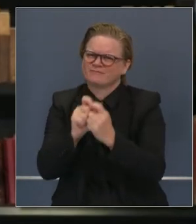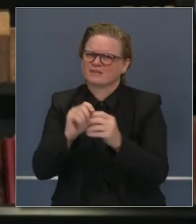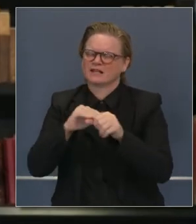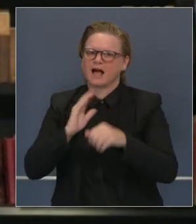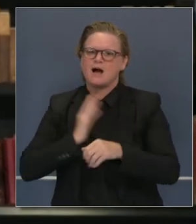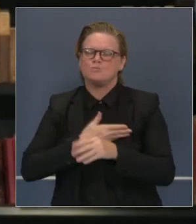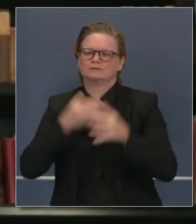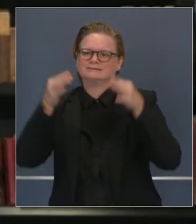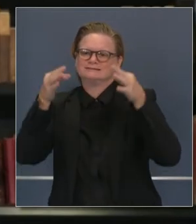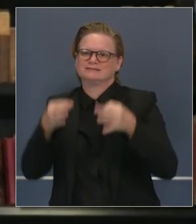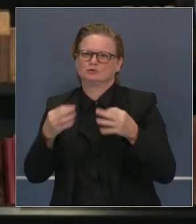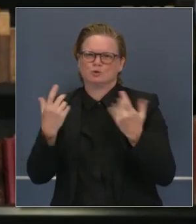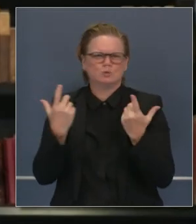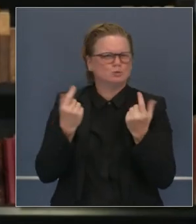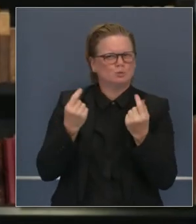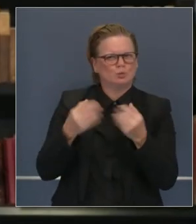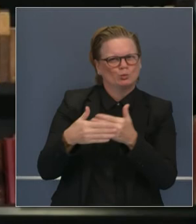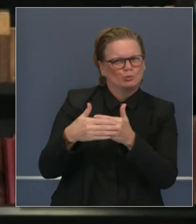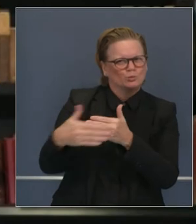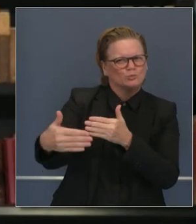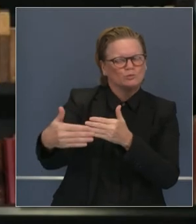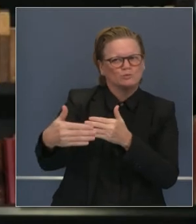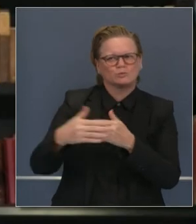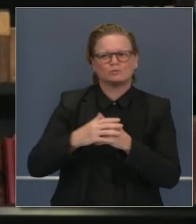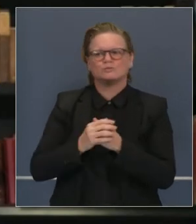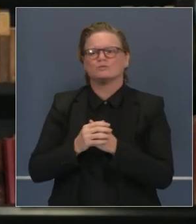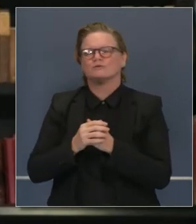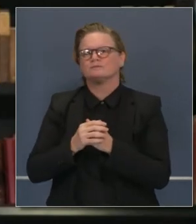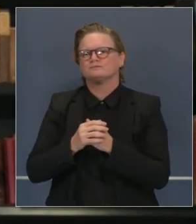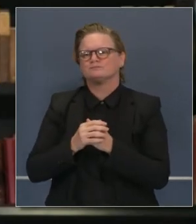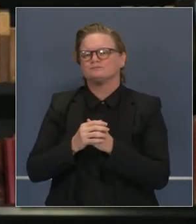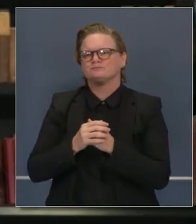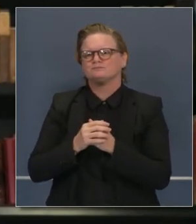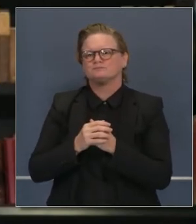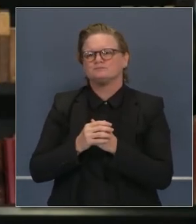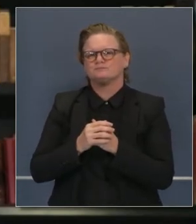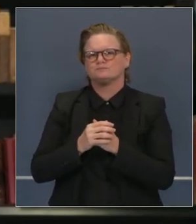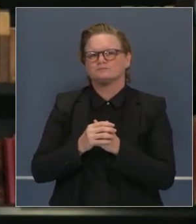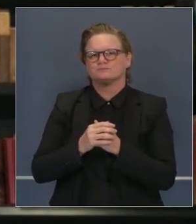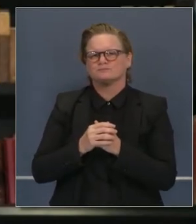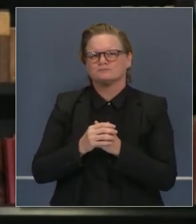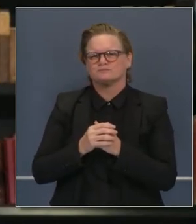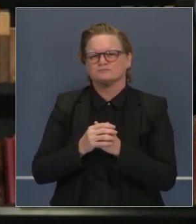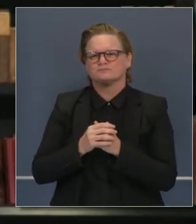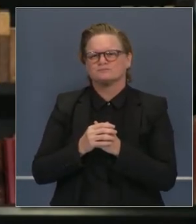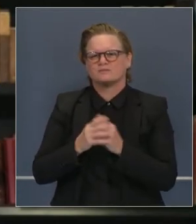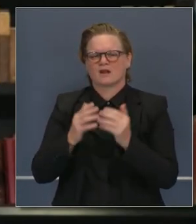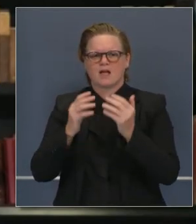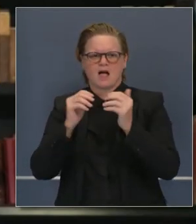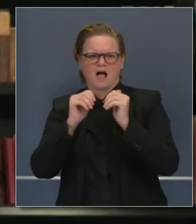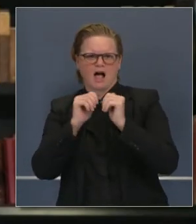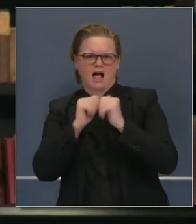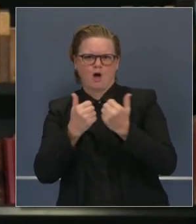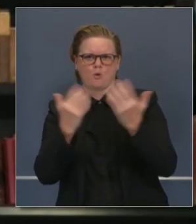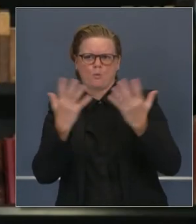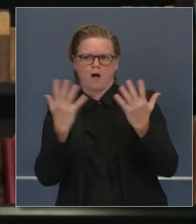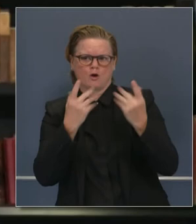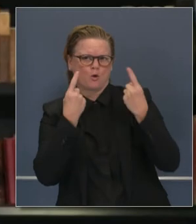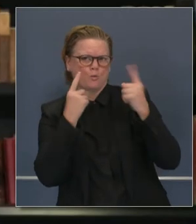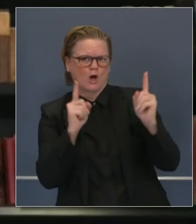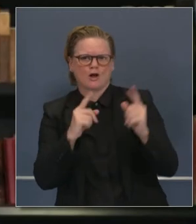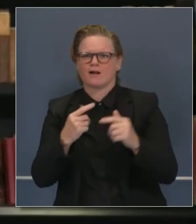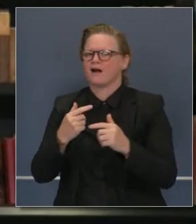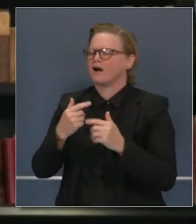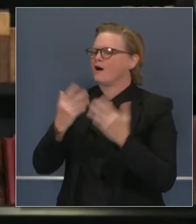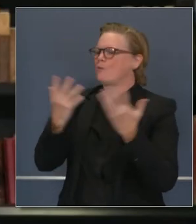quirúrgicos, para usar esa terminología, y más prescriptivos, viendo dónde los datos